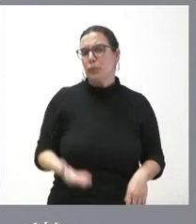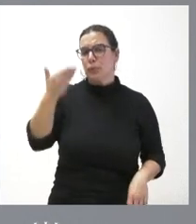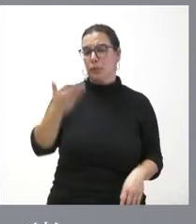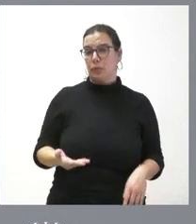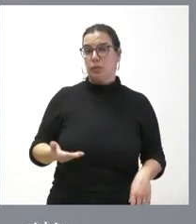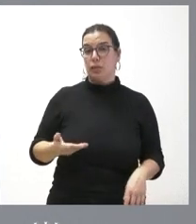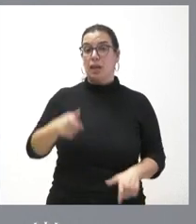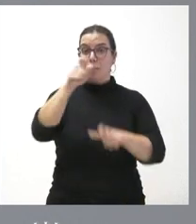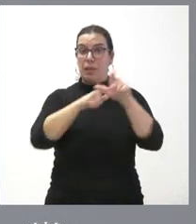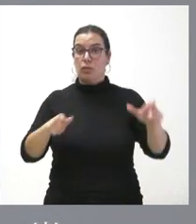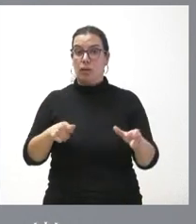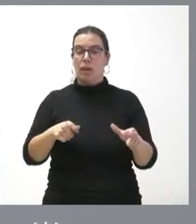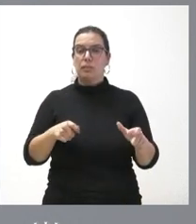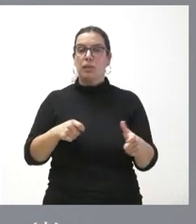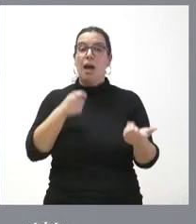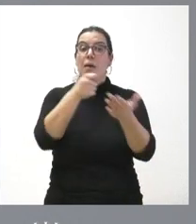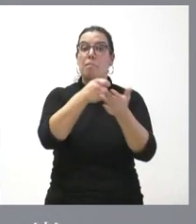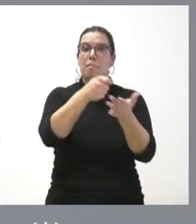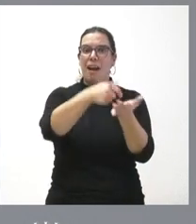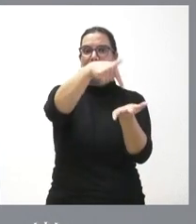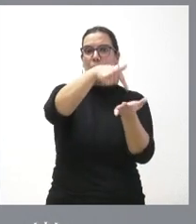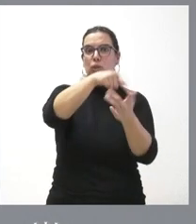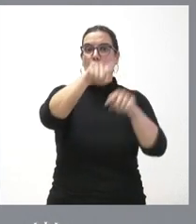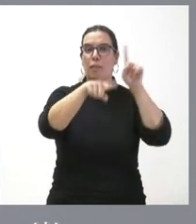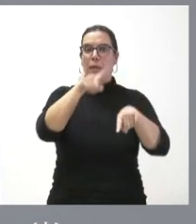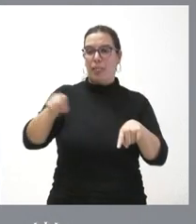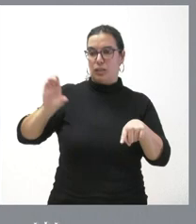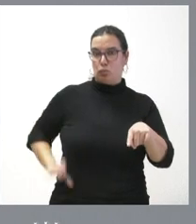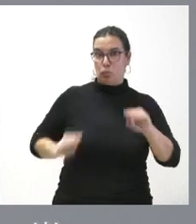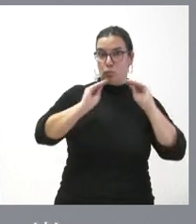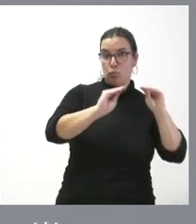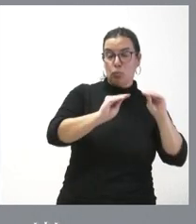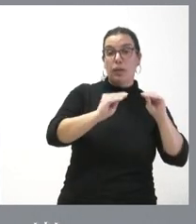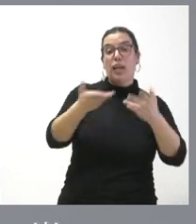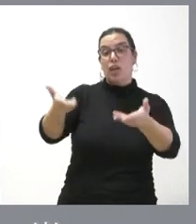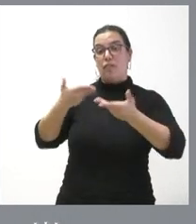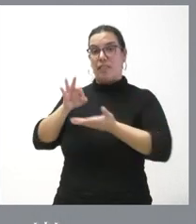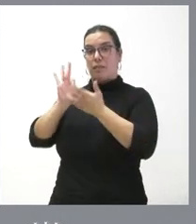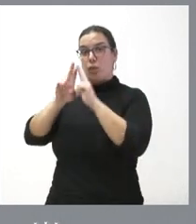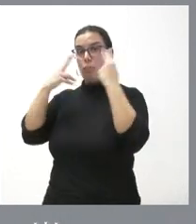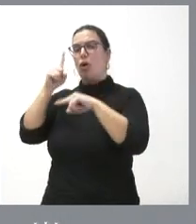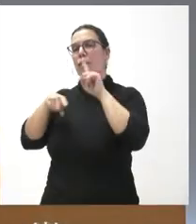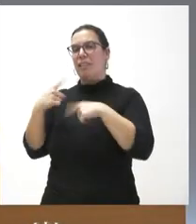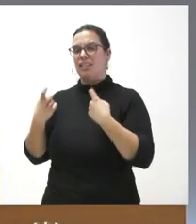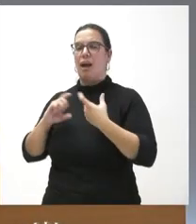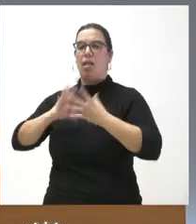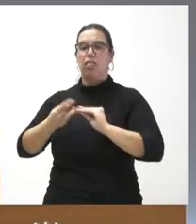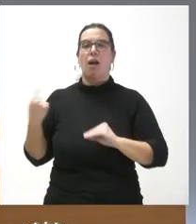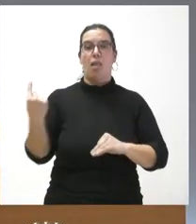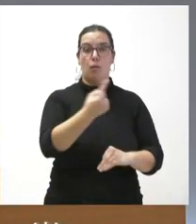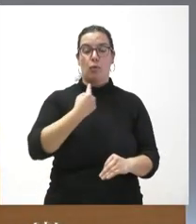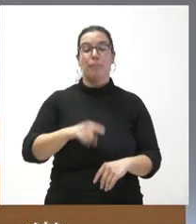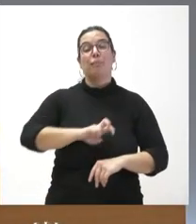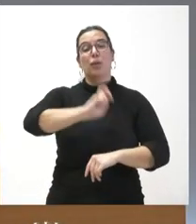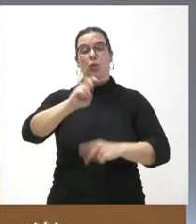pagan impuestos en función de su capacidad contributiva y reciben servicios públicos en función de sus necesidades y la otra